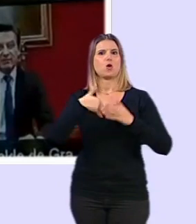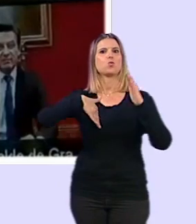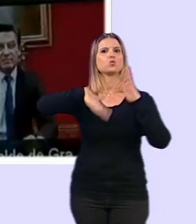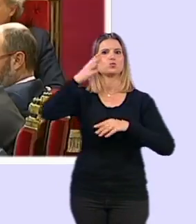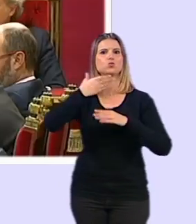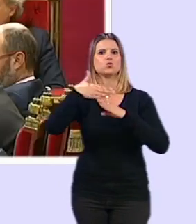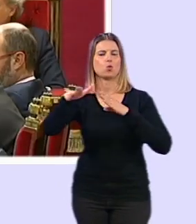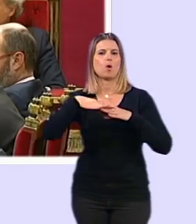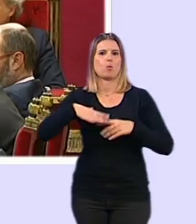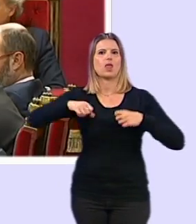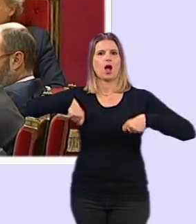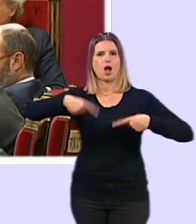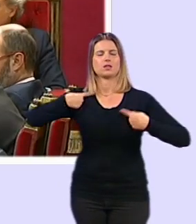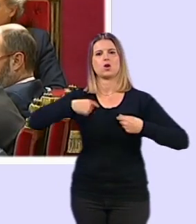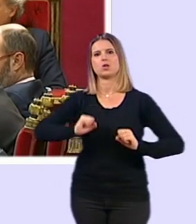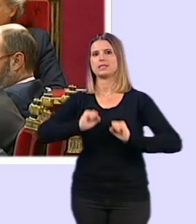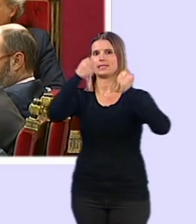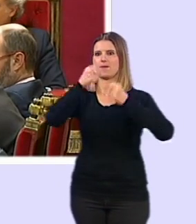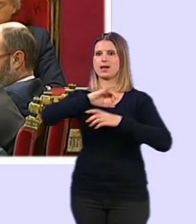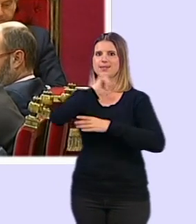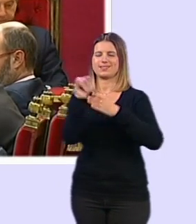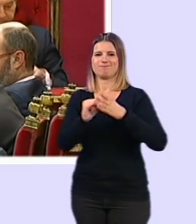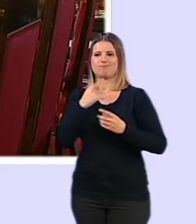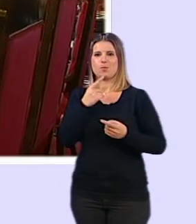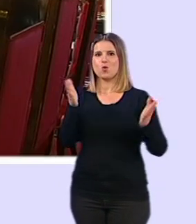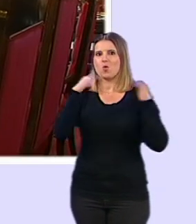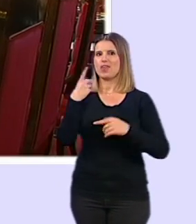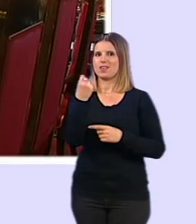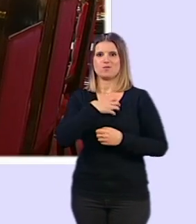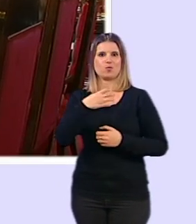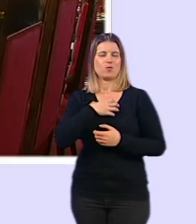mejor de la crisis que los que no dispongan de cuentas saneadas.